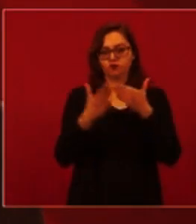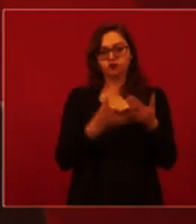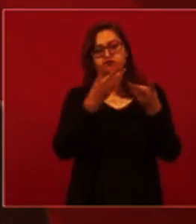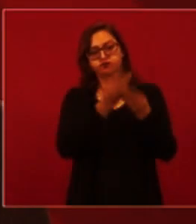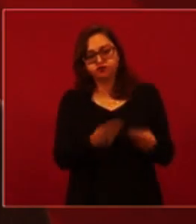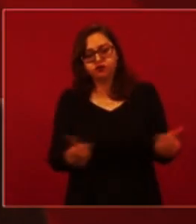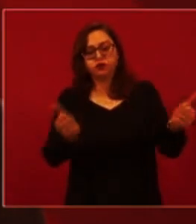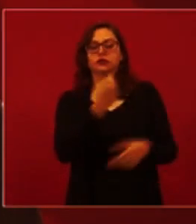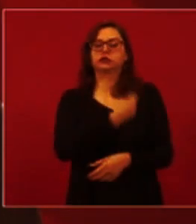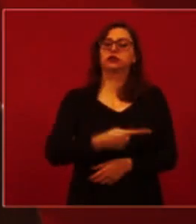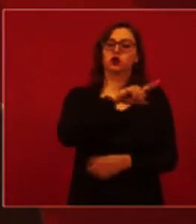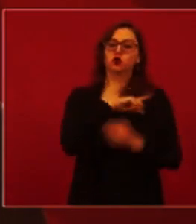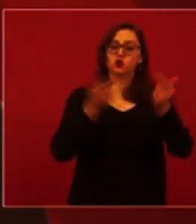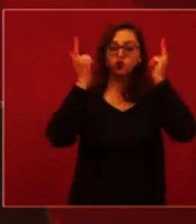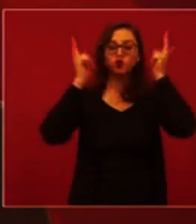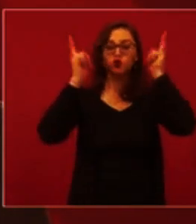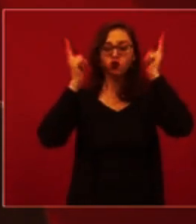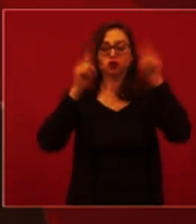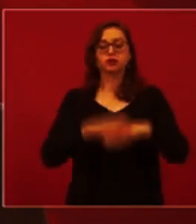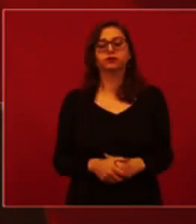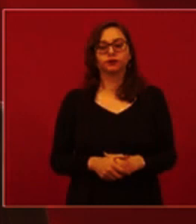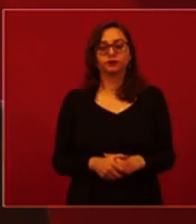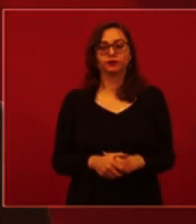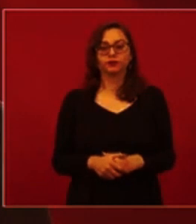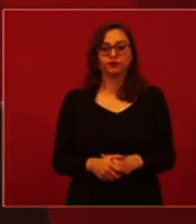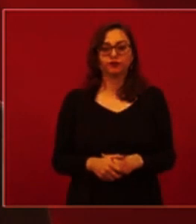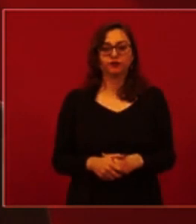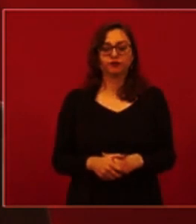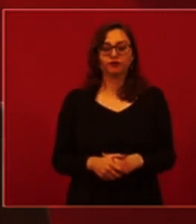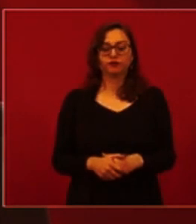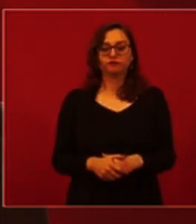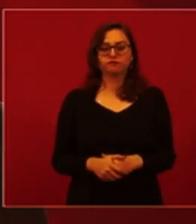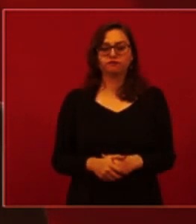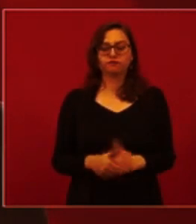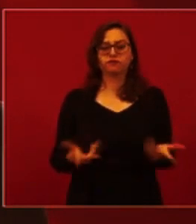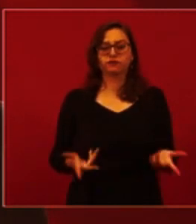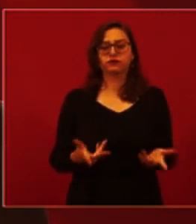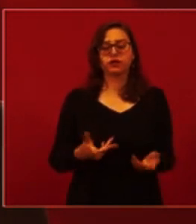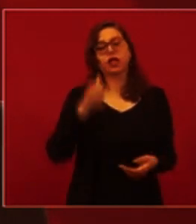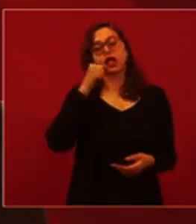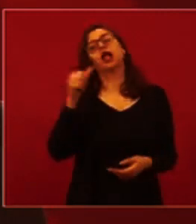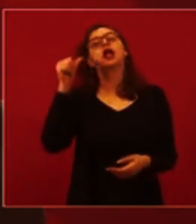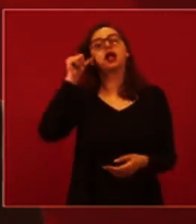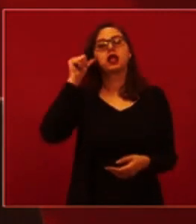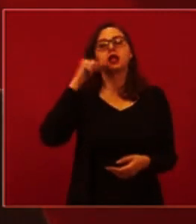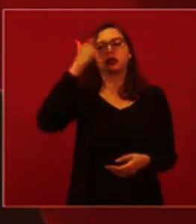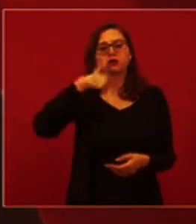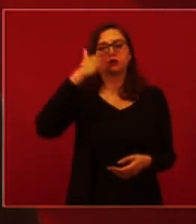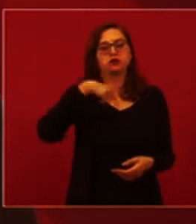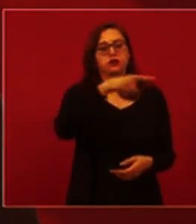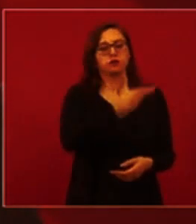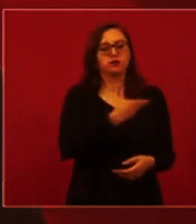pronto. Aprovecho circunstancialmente para comentar ayer que recibí la llamada de él en horas de la noche,